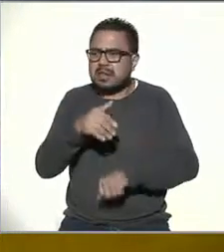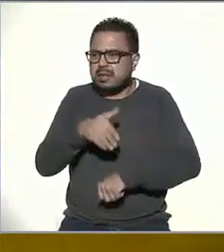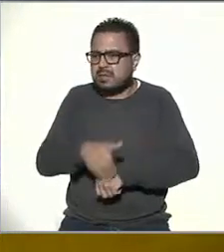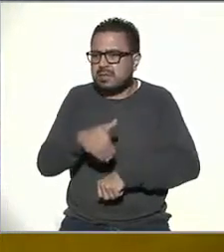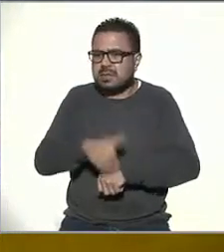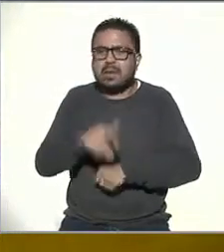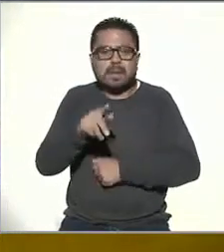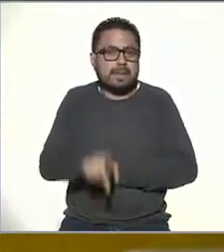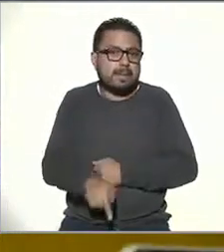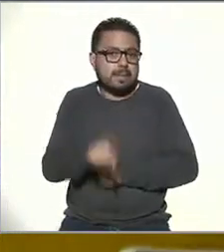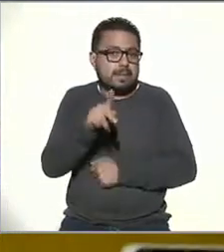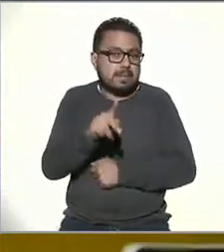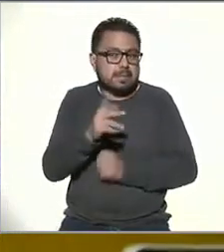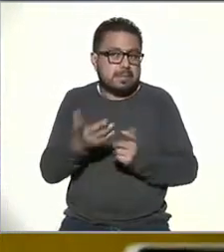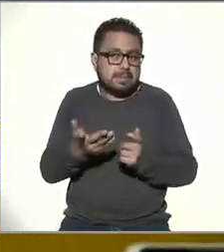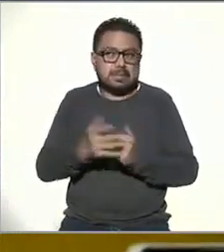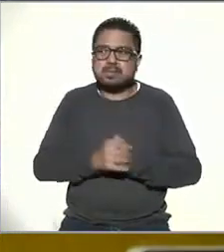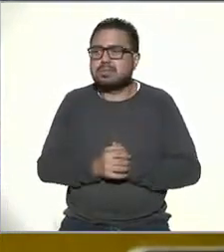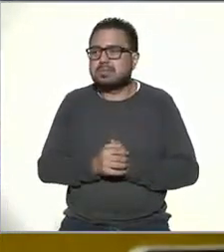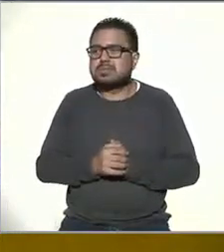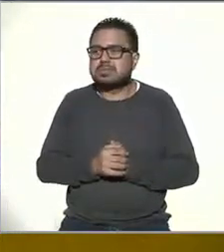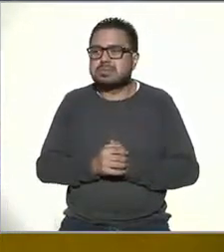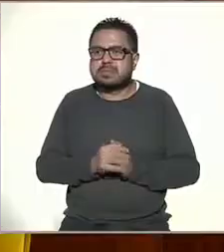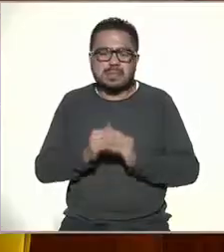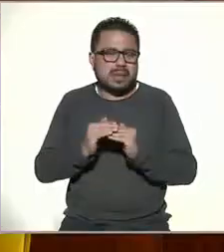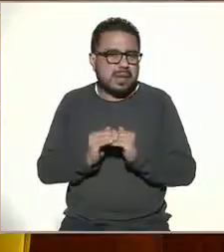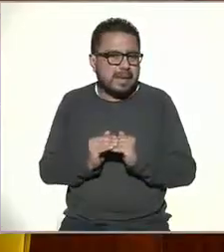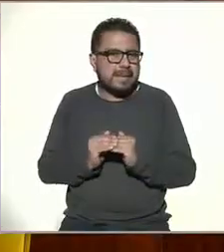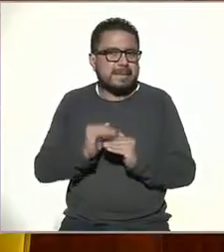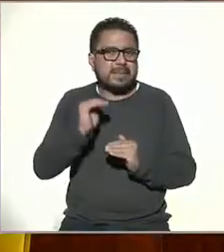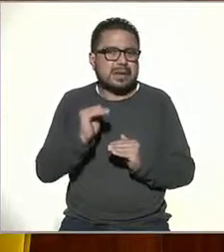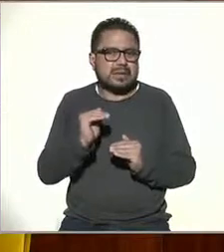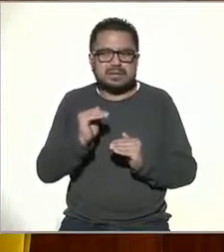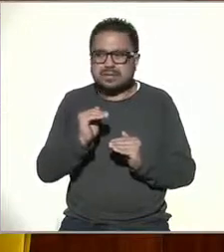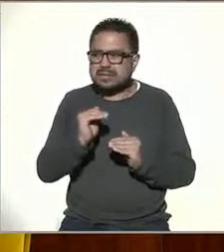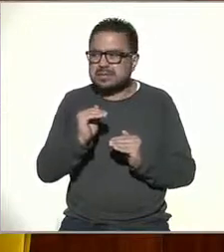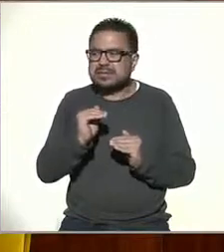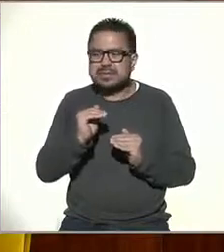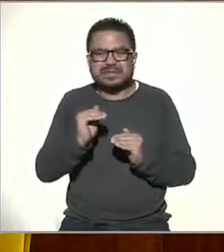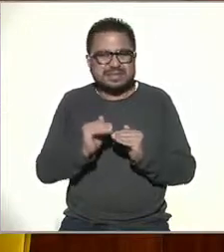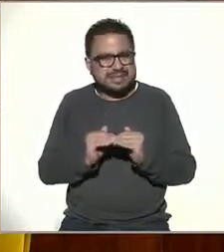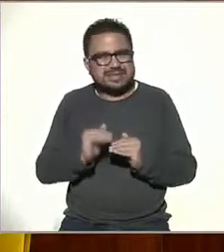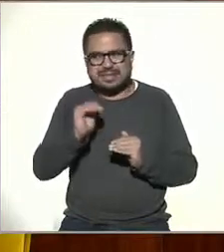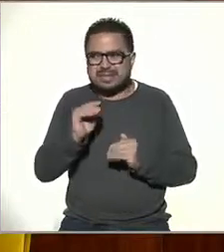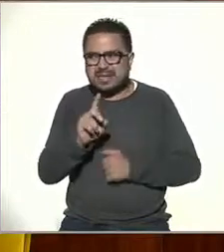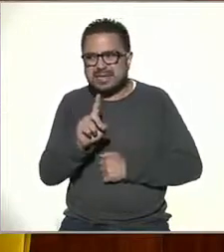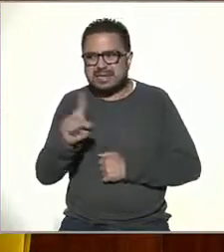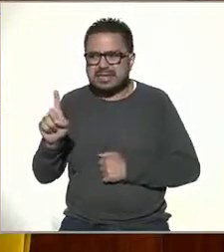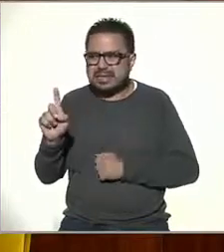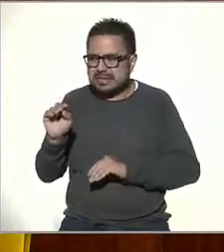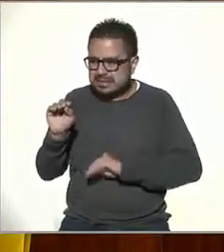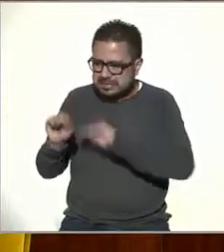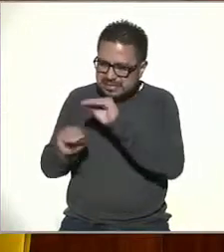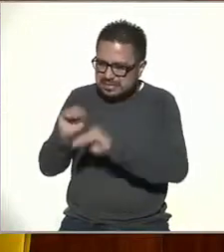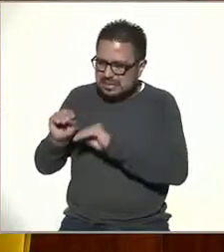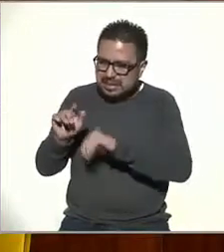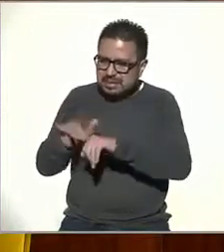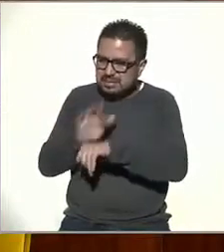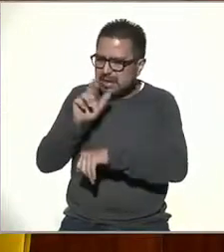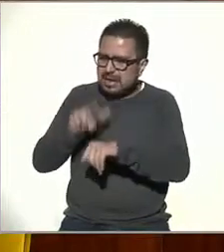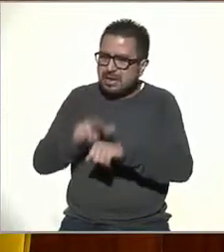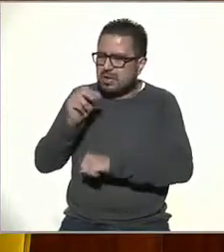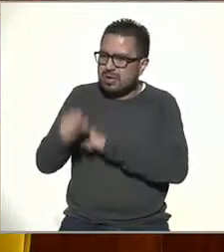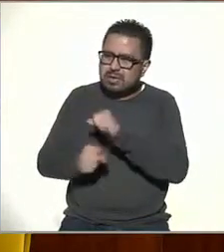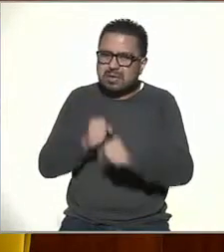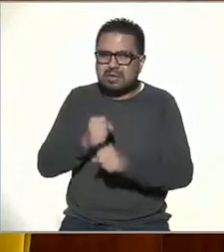Sin embargo, la parte más derecha, digamos, de la estructura, mayor edad,